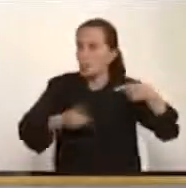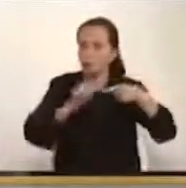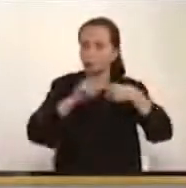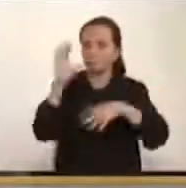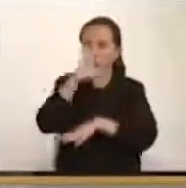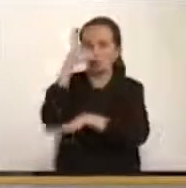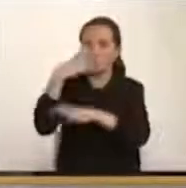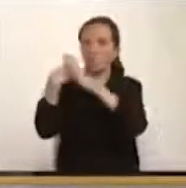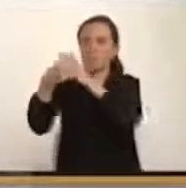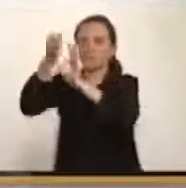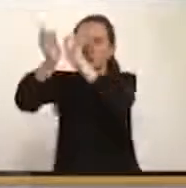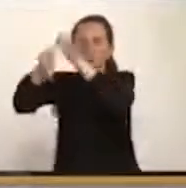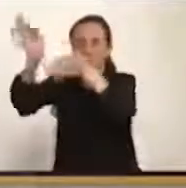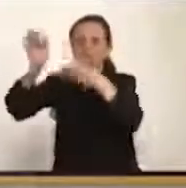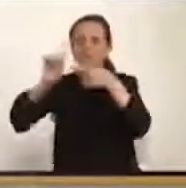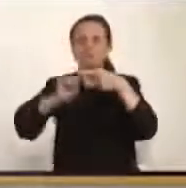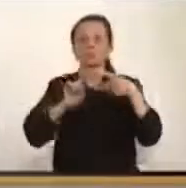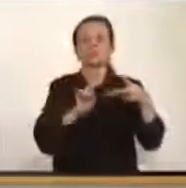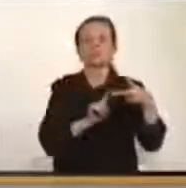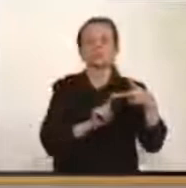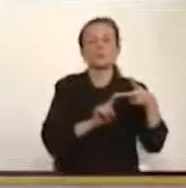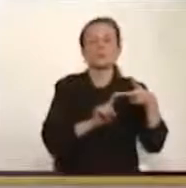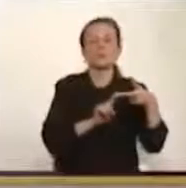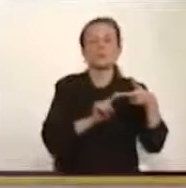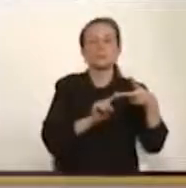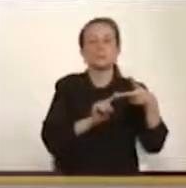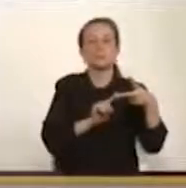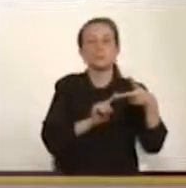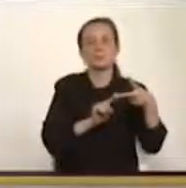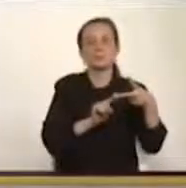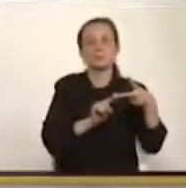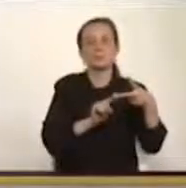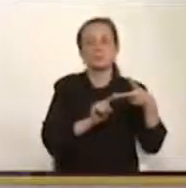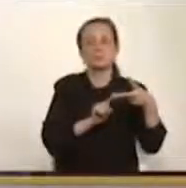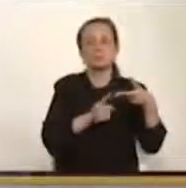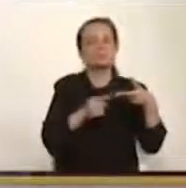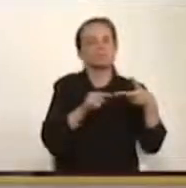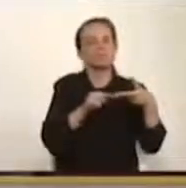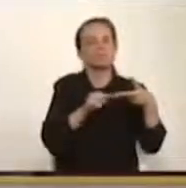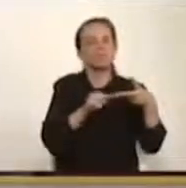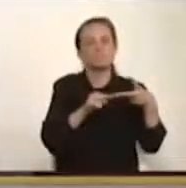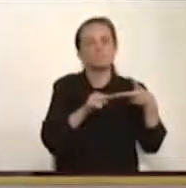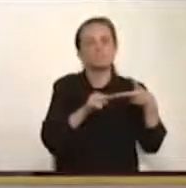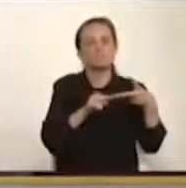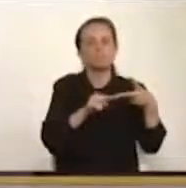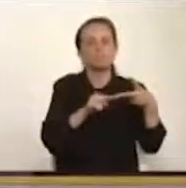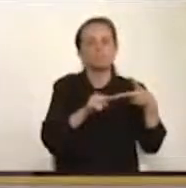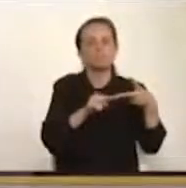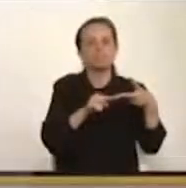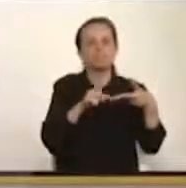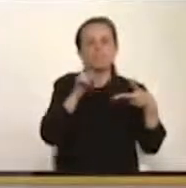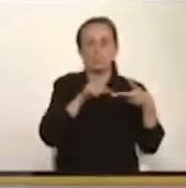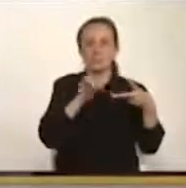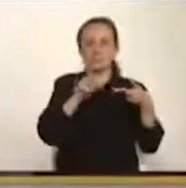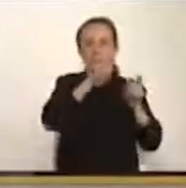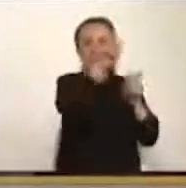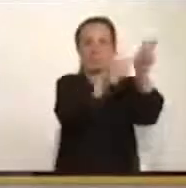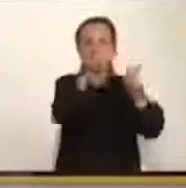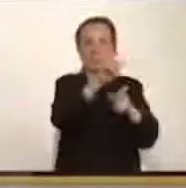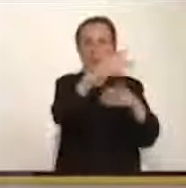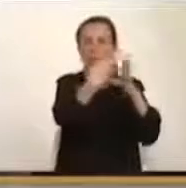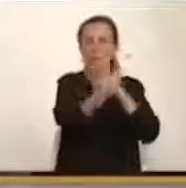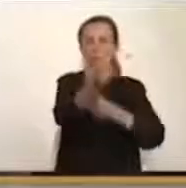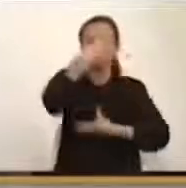extradición y lo que tiene que ver con lo de los terceros.